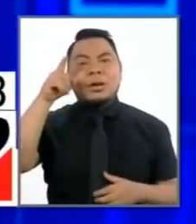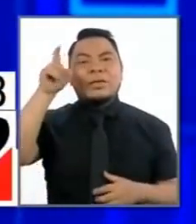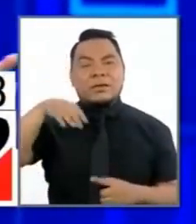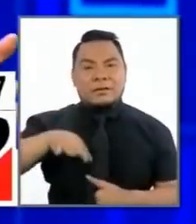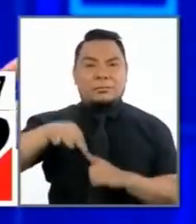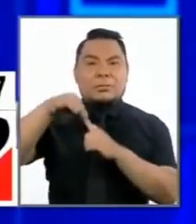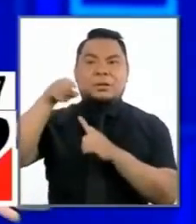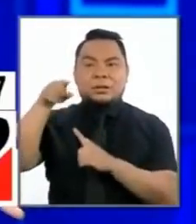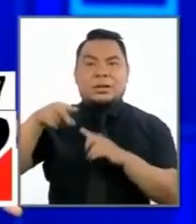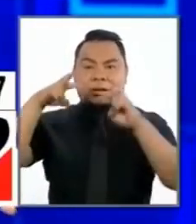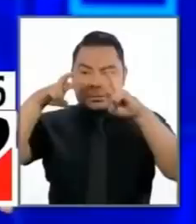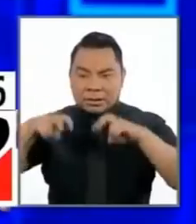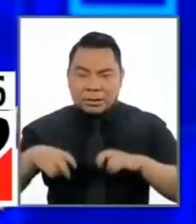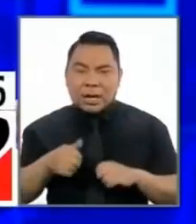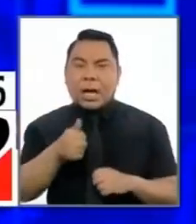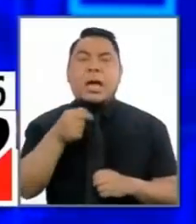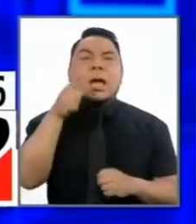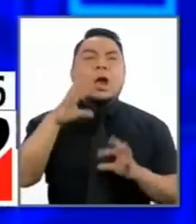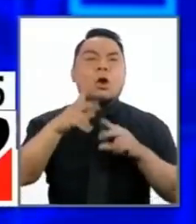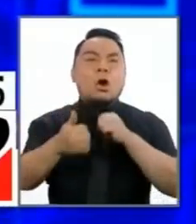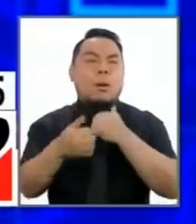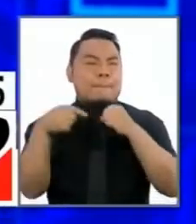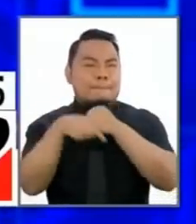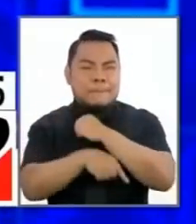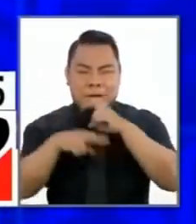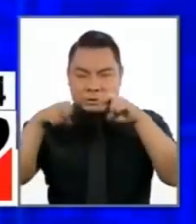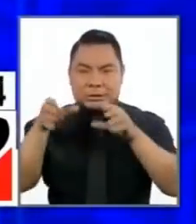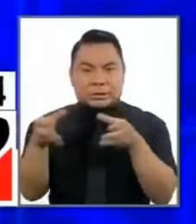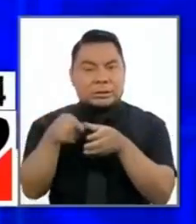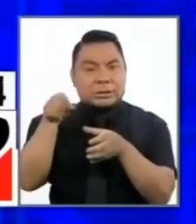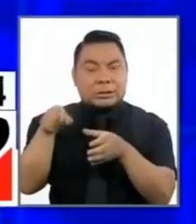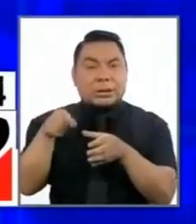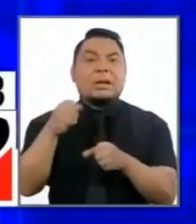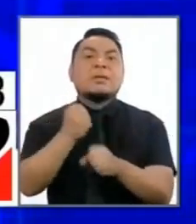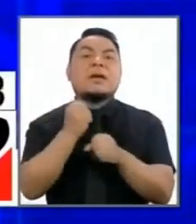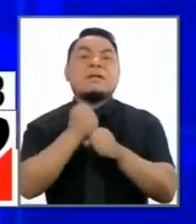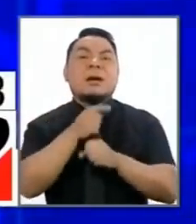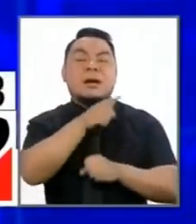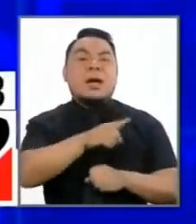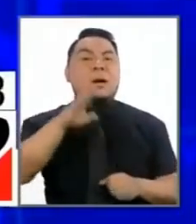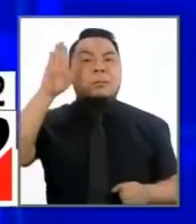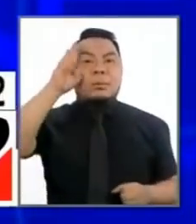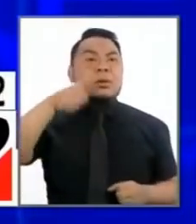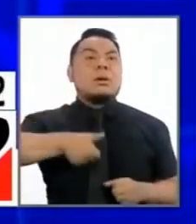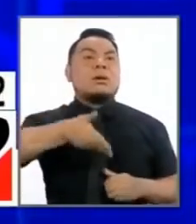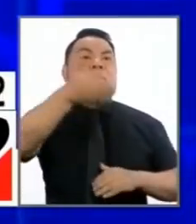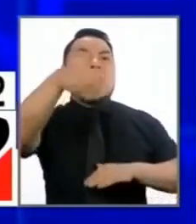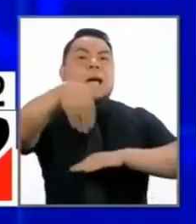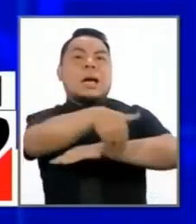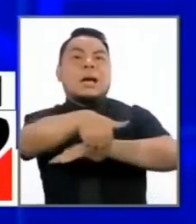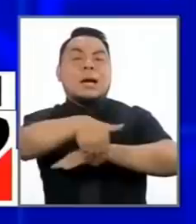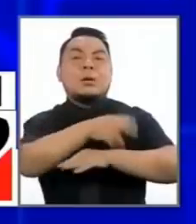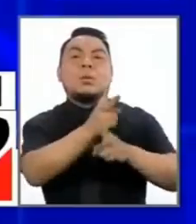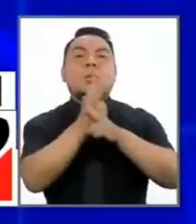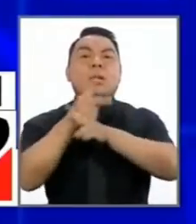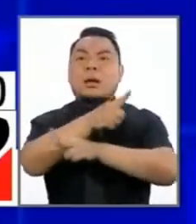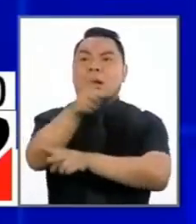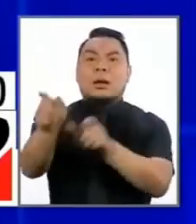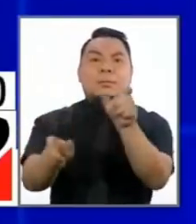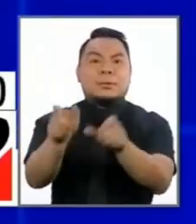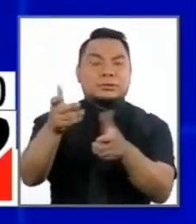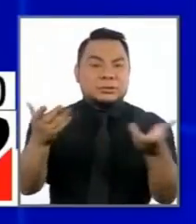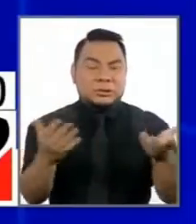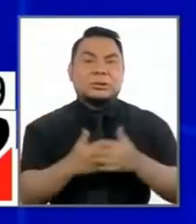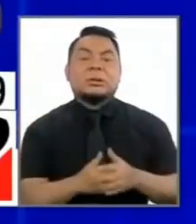en investigación criminal y en el trabajo que tienen que hacer los efectivos policiales en las calles para cuidar a los ciudadanos